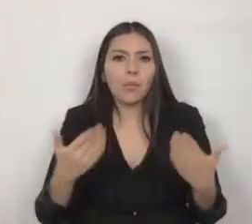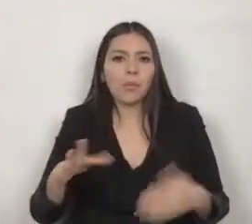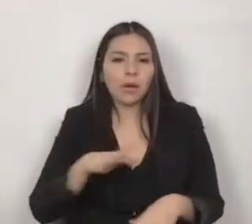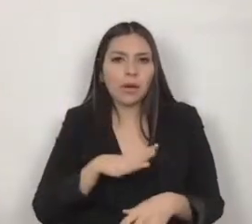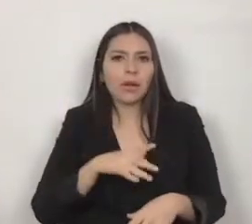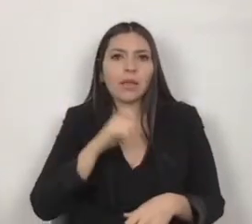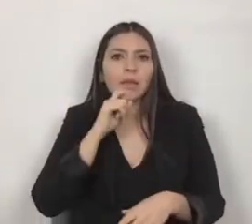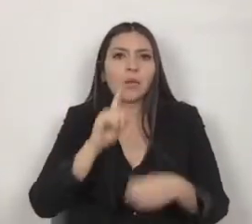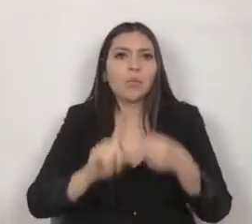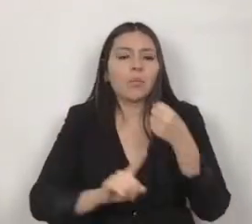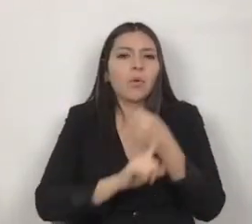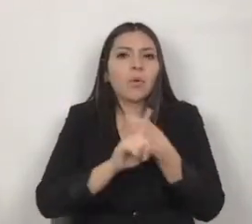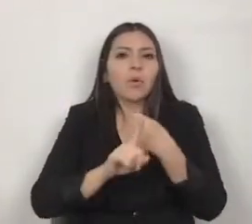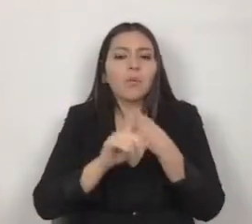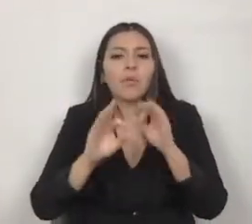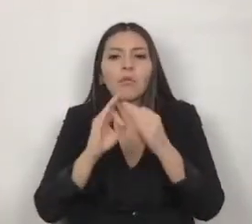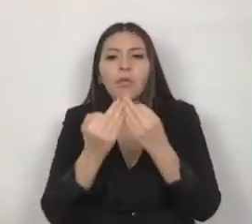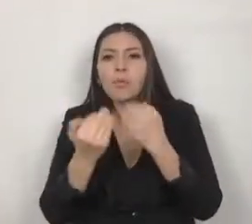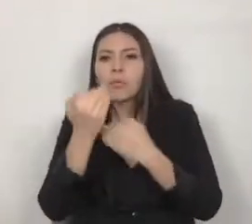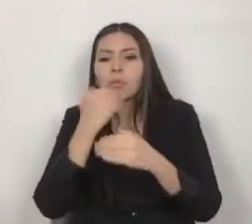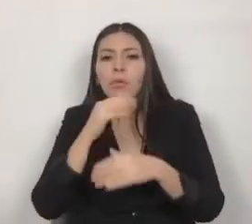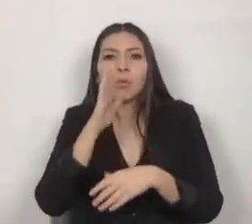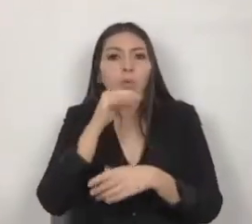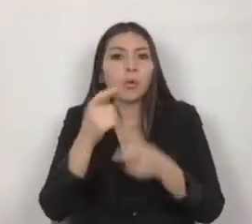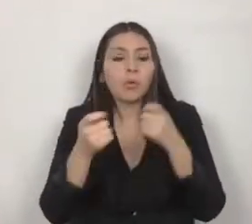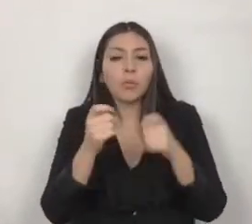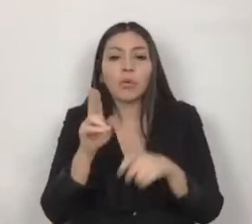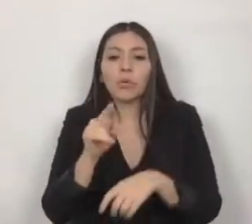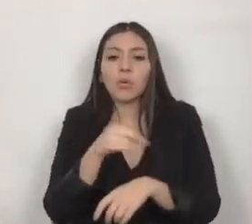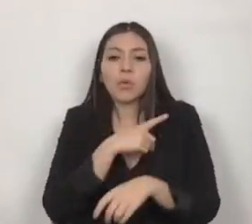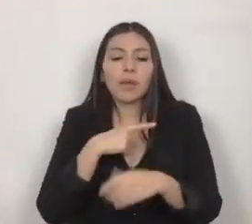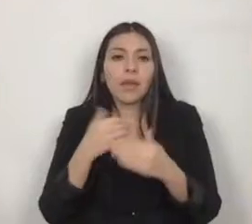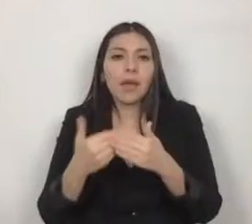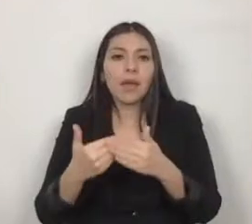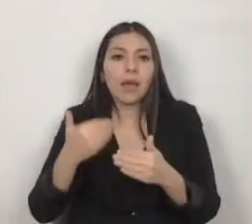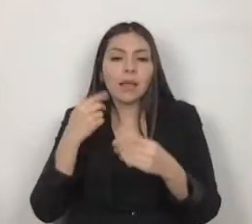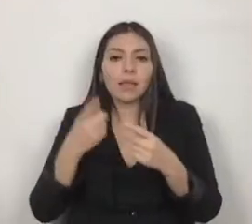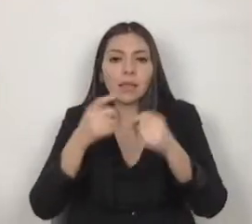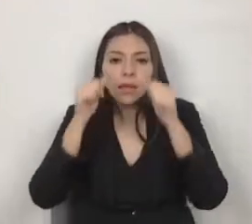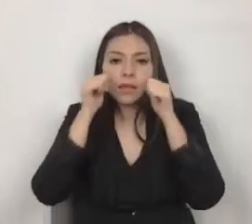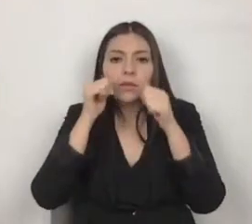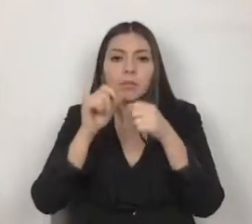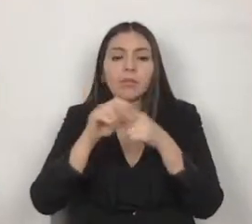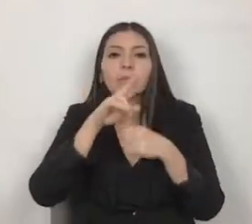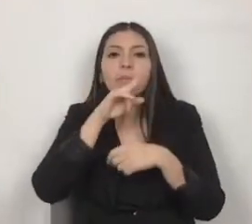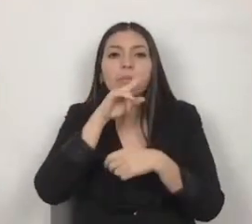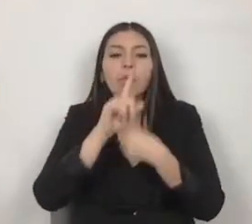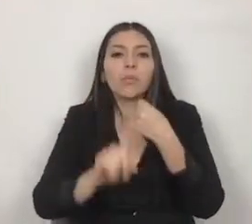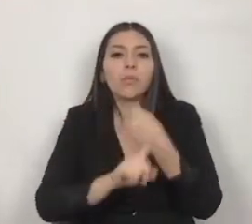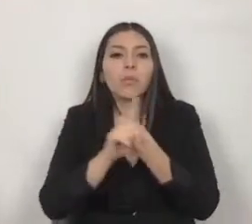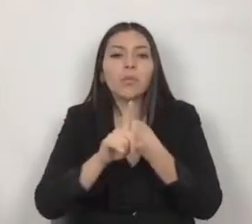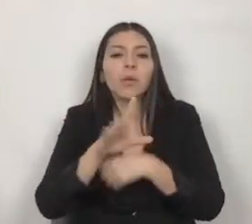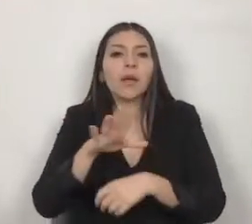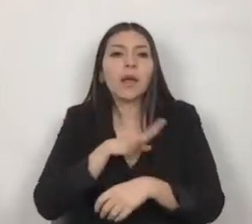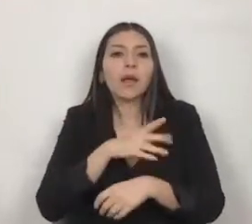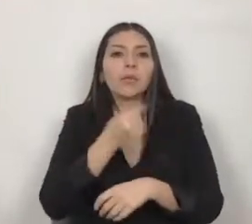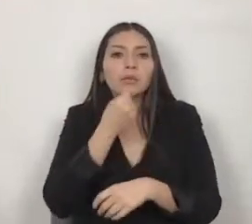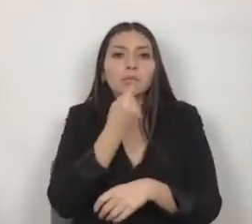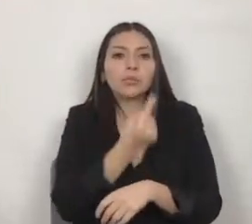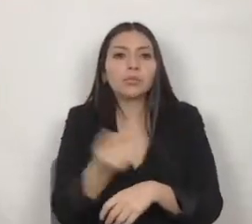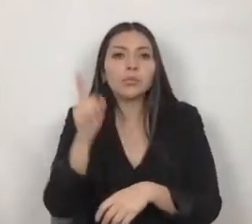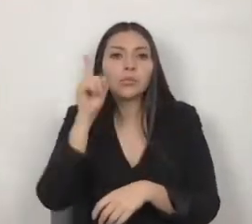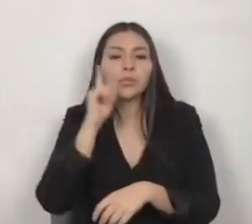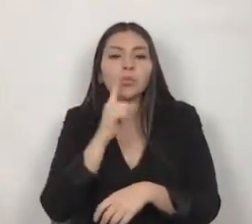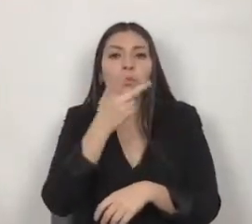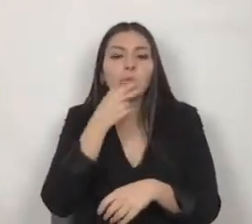incontrolables si no atendemos a tiempo la preocupante situación que viven las niñas, los niños y